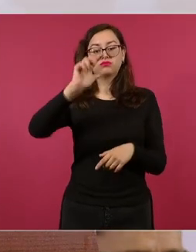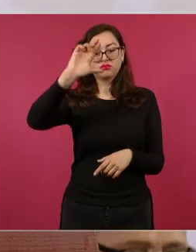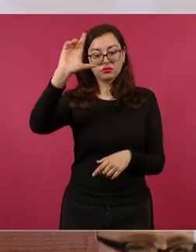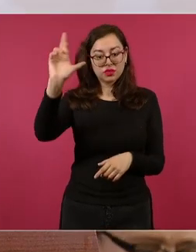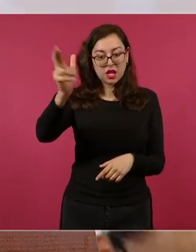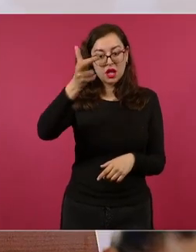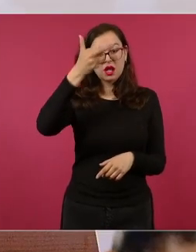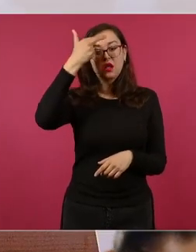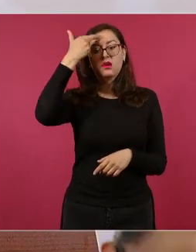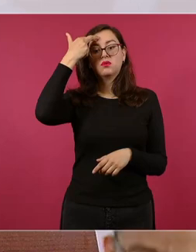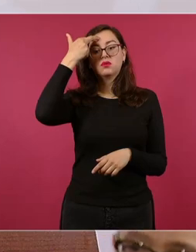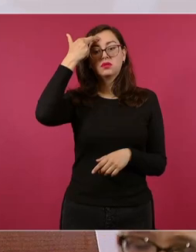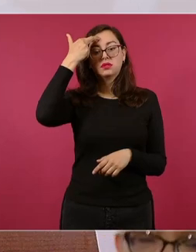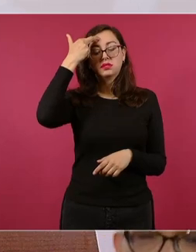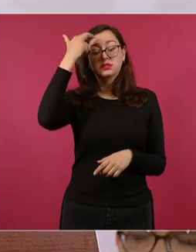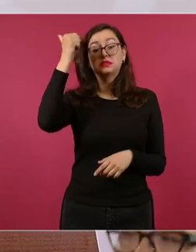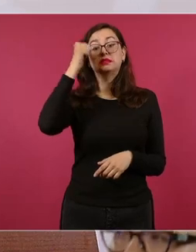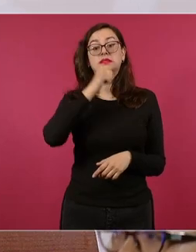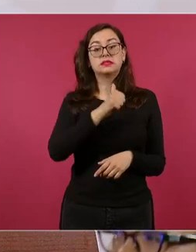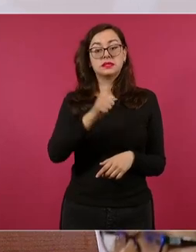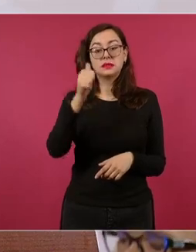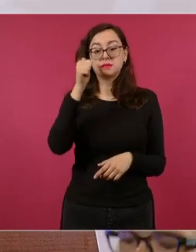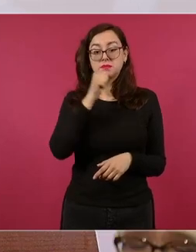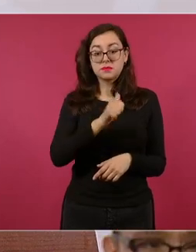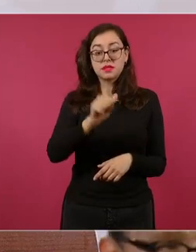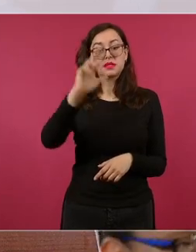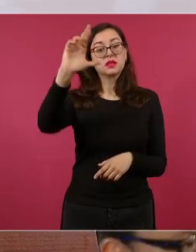que nada ha dañado más a México